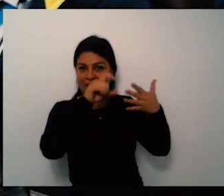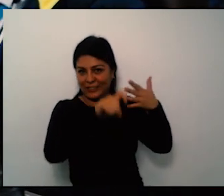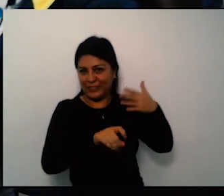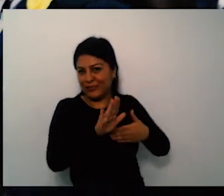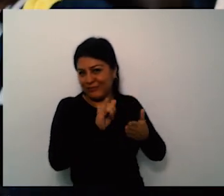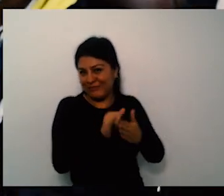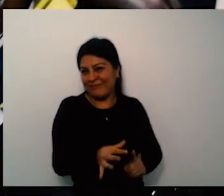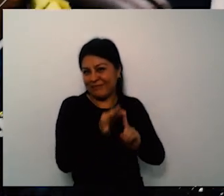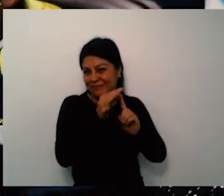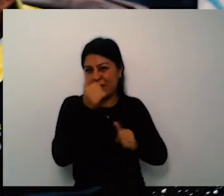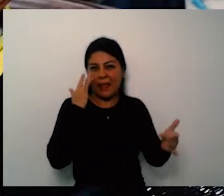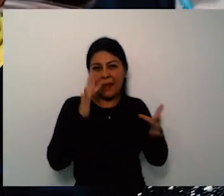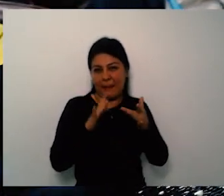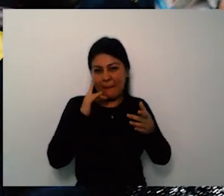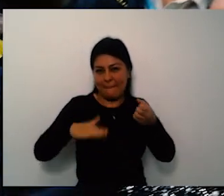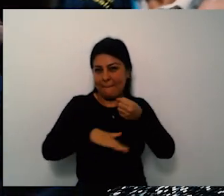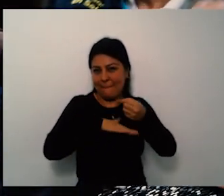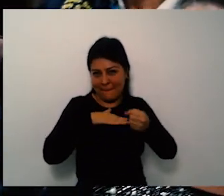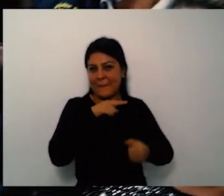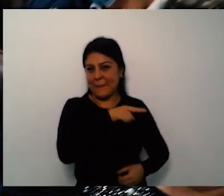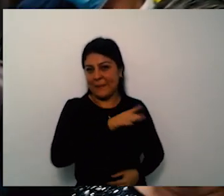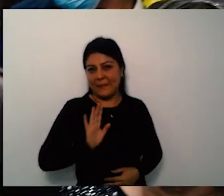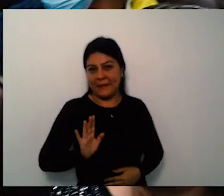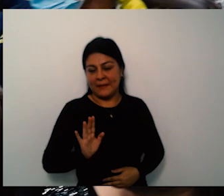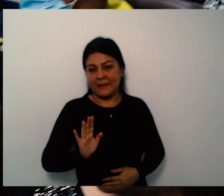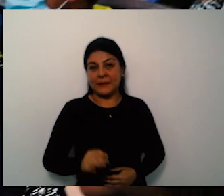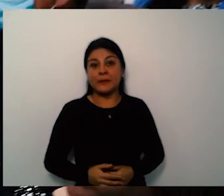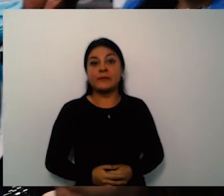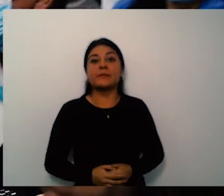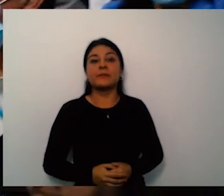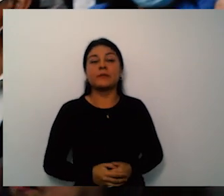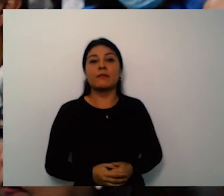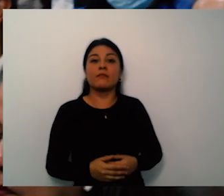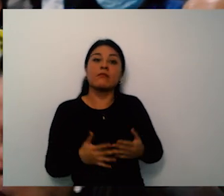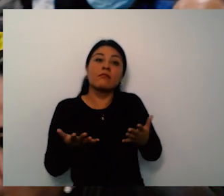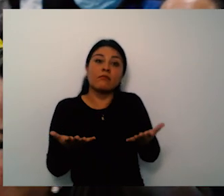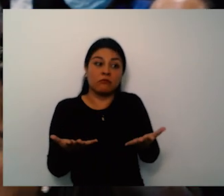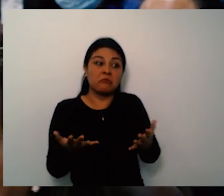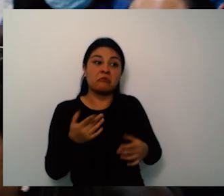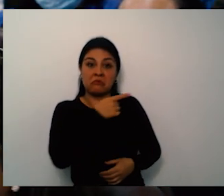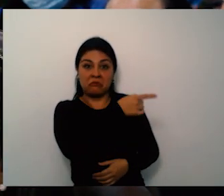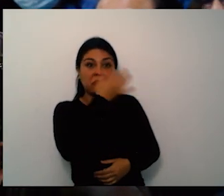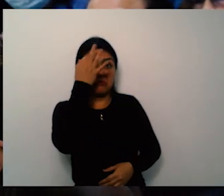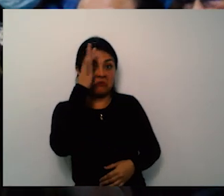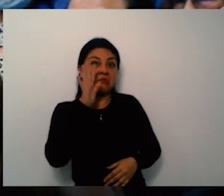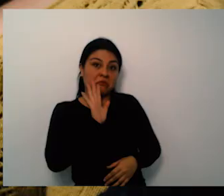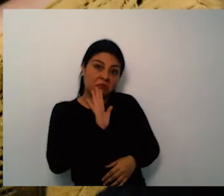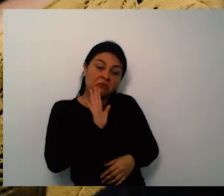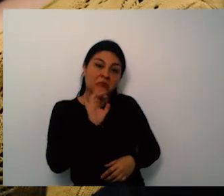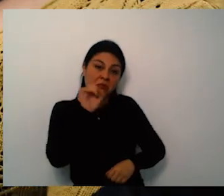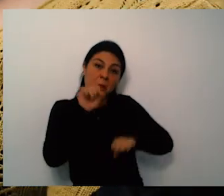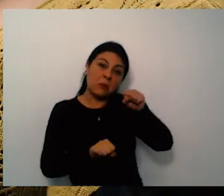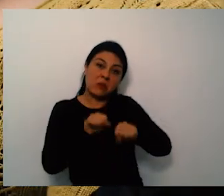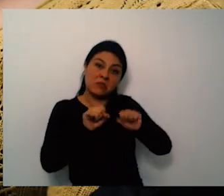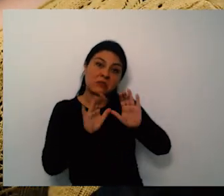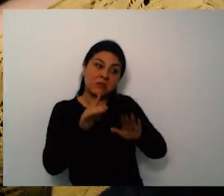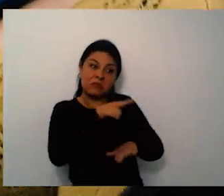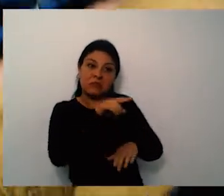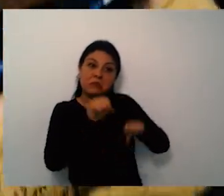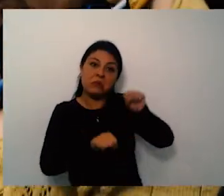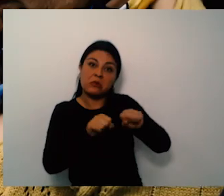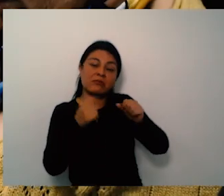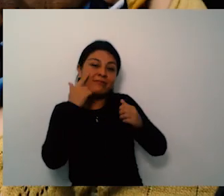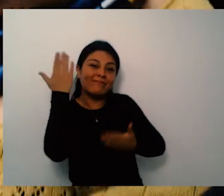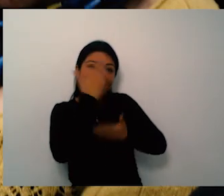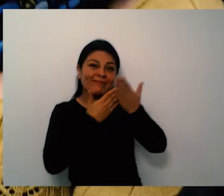dentro del equipo del manejo del dolor en cuanto a acupuntura tenemos la oportunidad pero en clínica